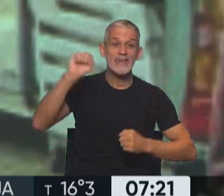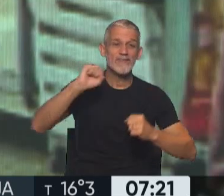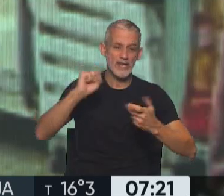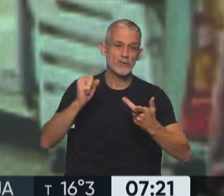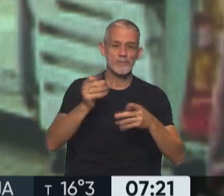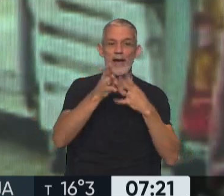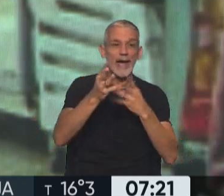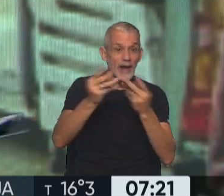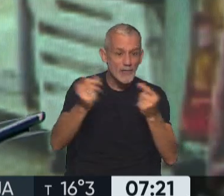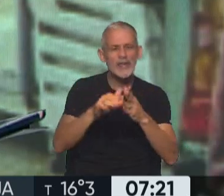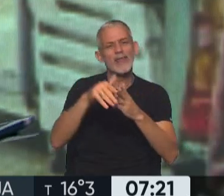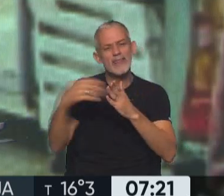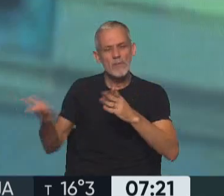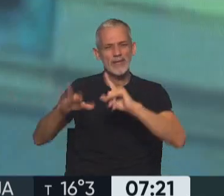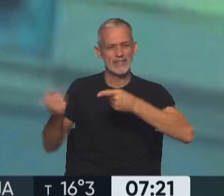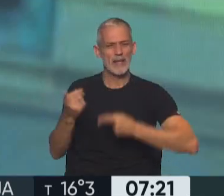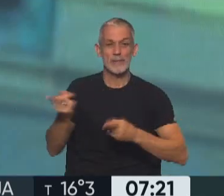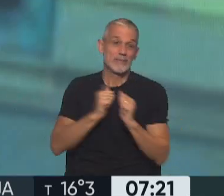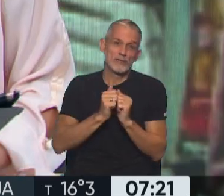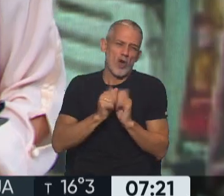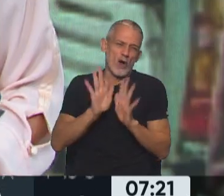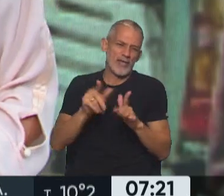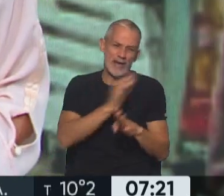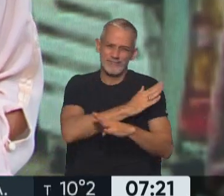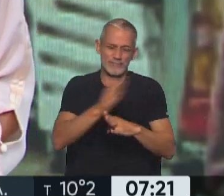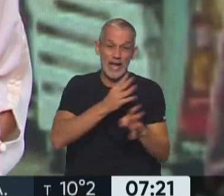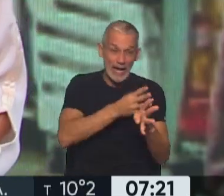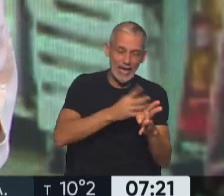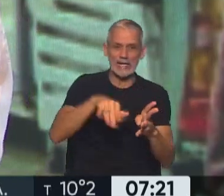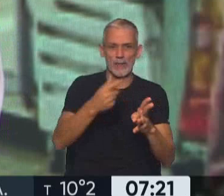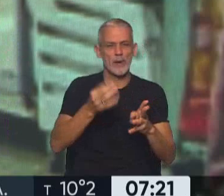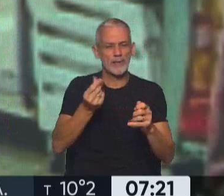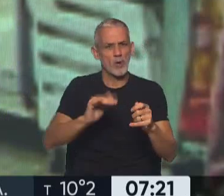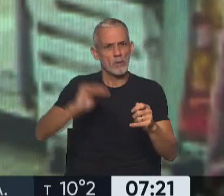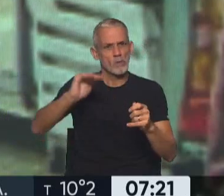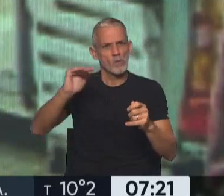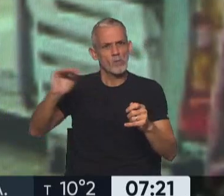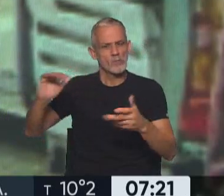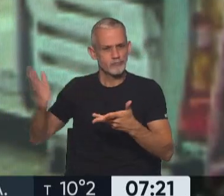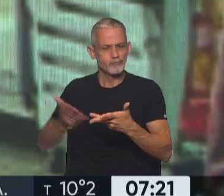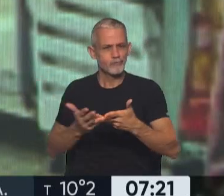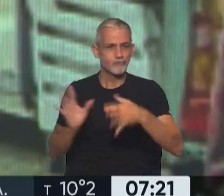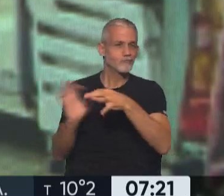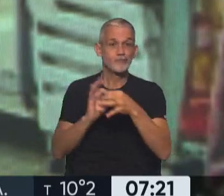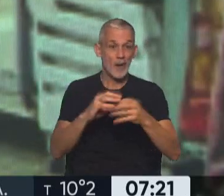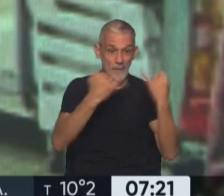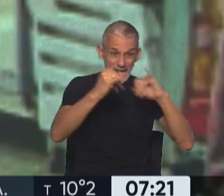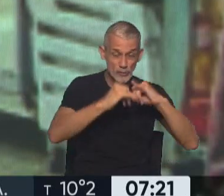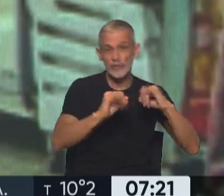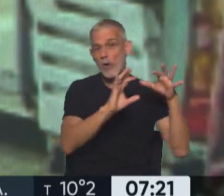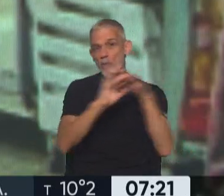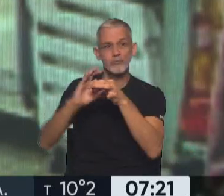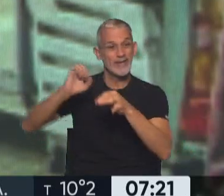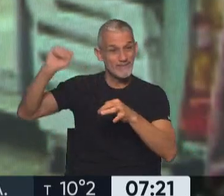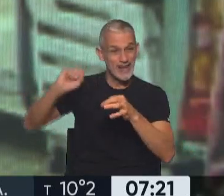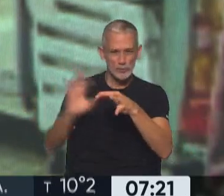posguerra, eso es lo que te dice la historia económica. Entonces, en ese sentido, hoy un plazo fijo atado a la inflación, el plazo fijo UBA,